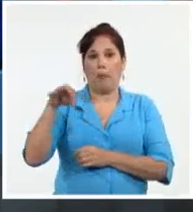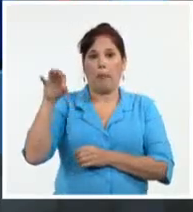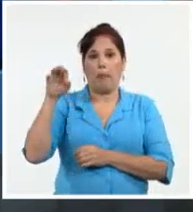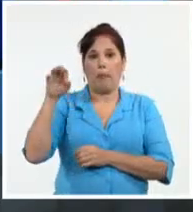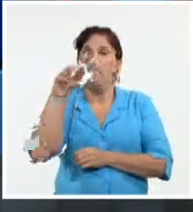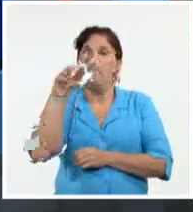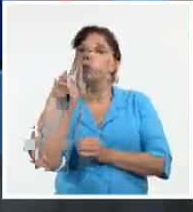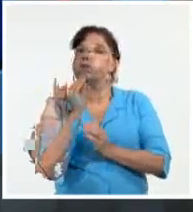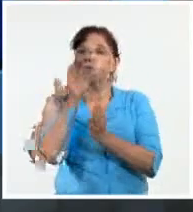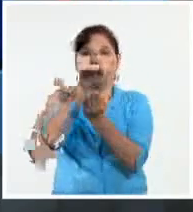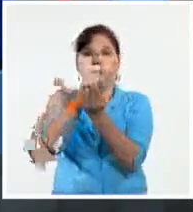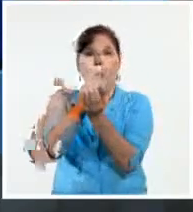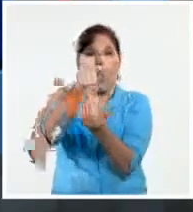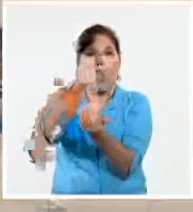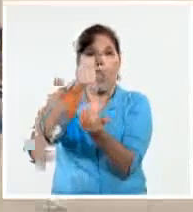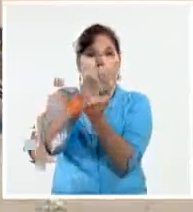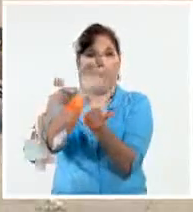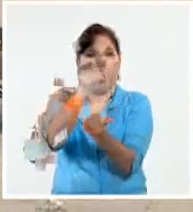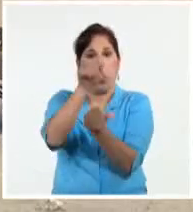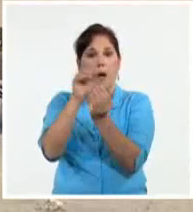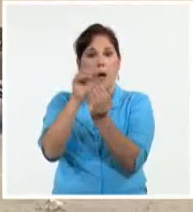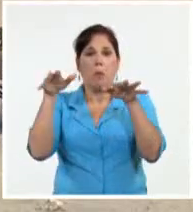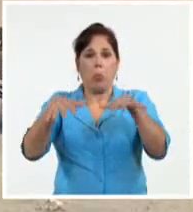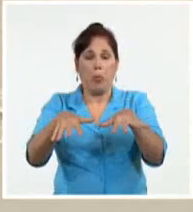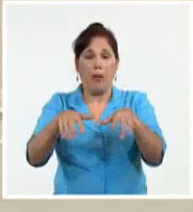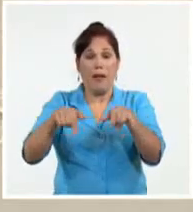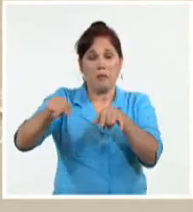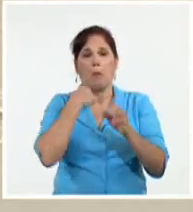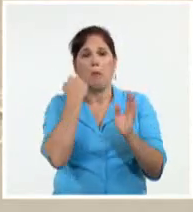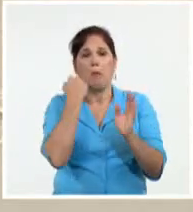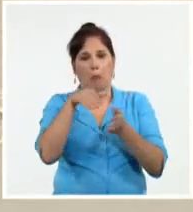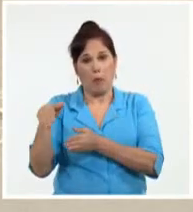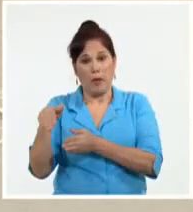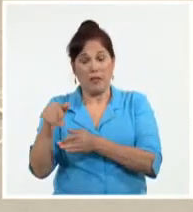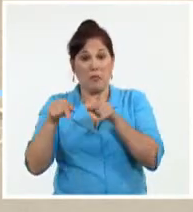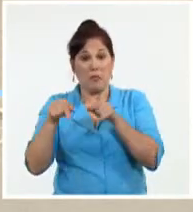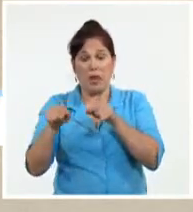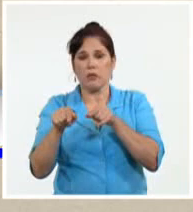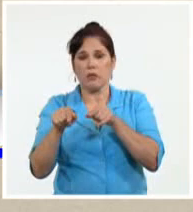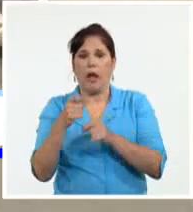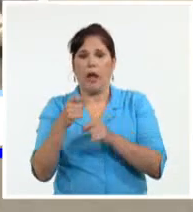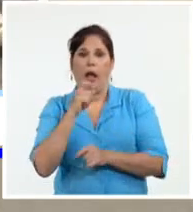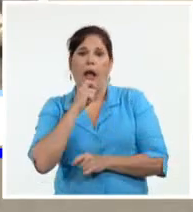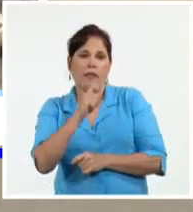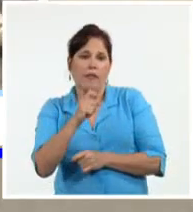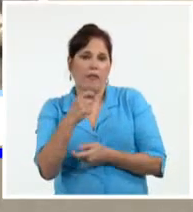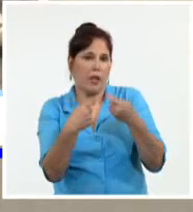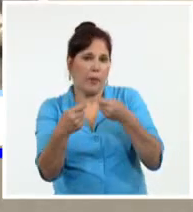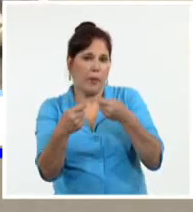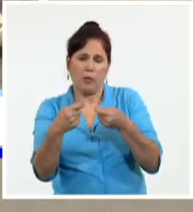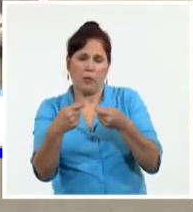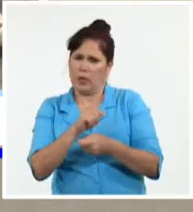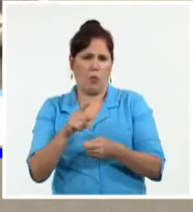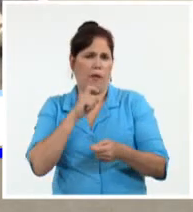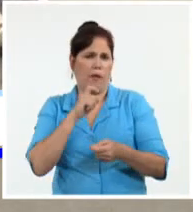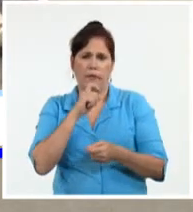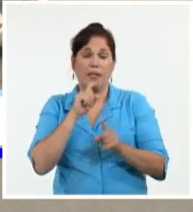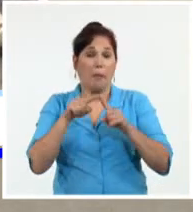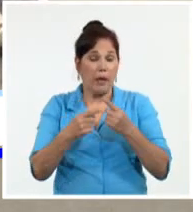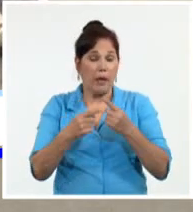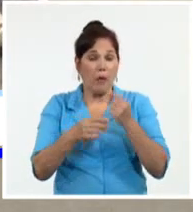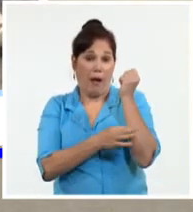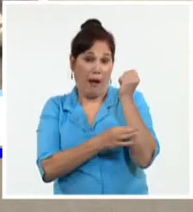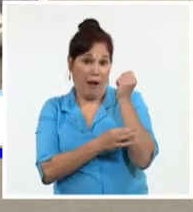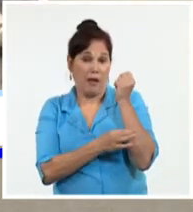Silvestres, en la provincia del Limón. Los expertos insisten en que el evento no afecta la exportación de productos avícolas y que el consumo de